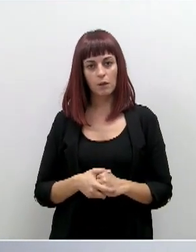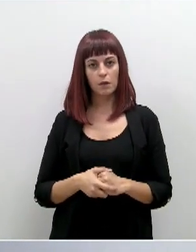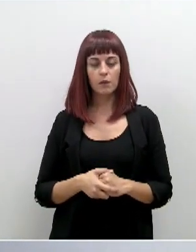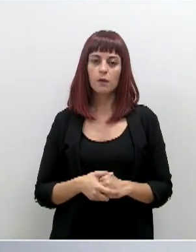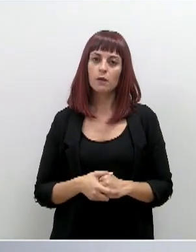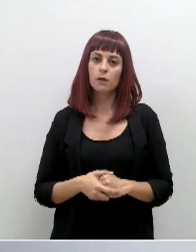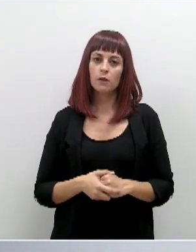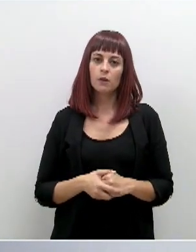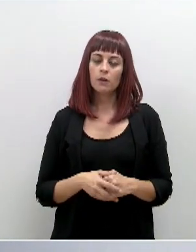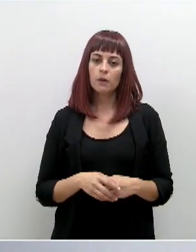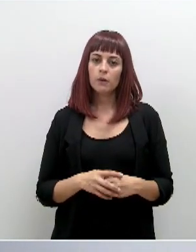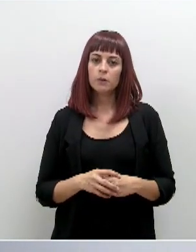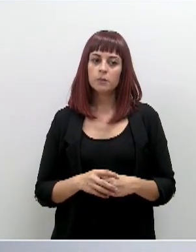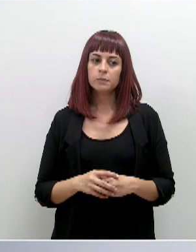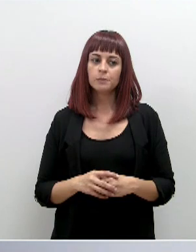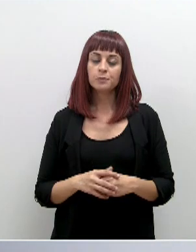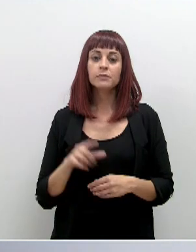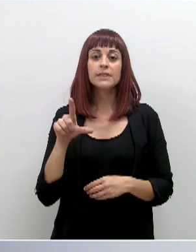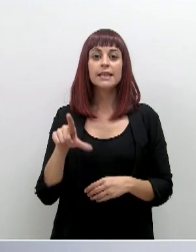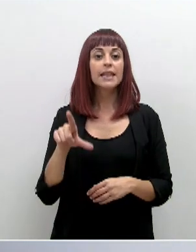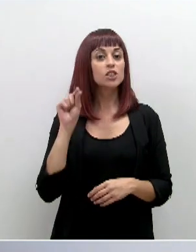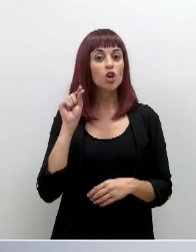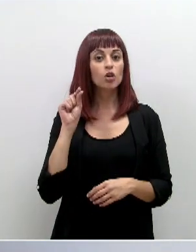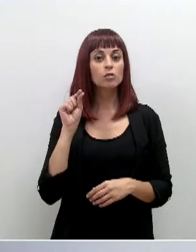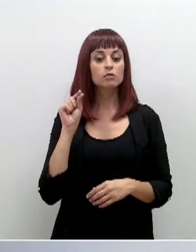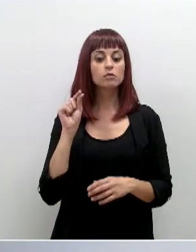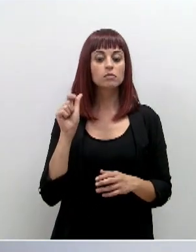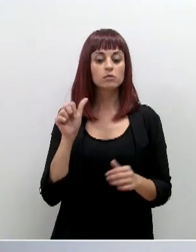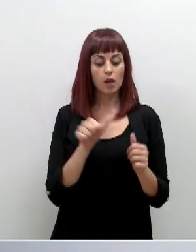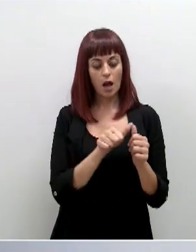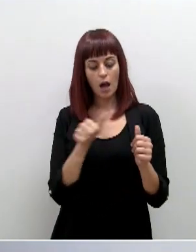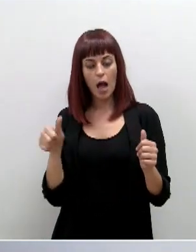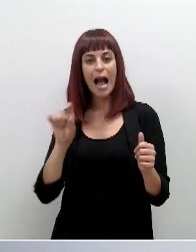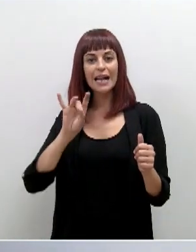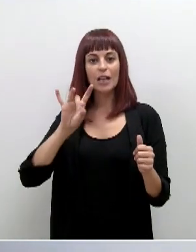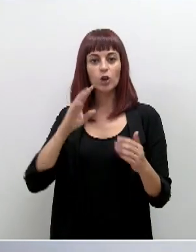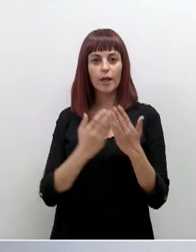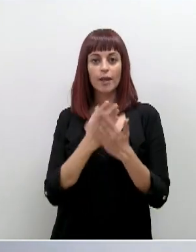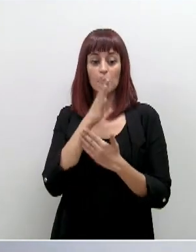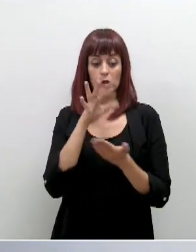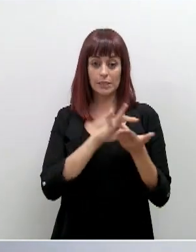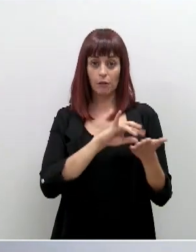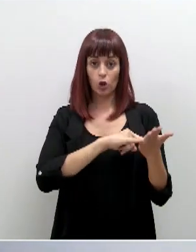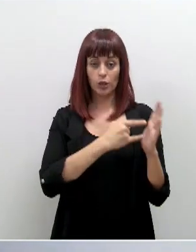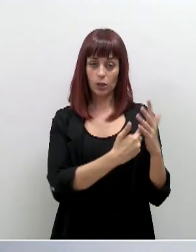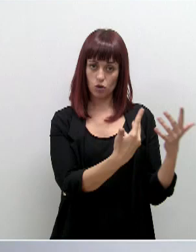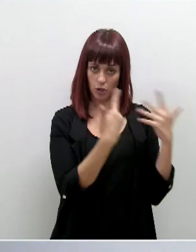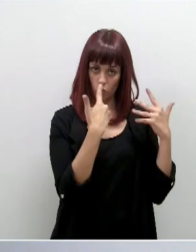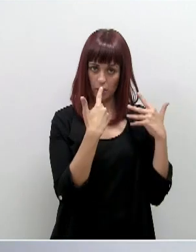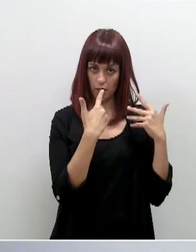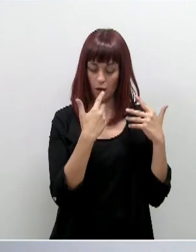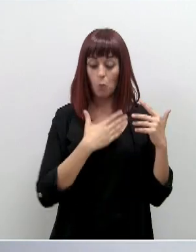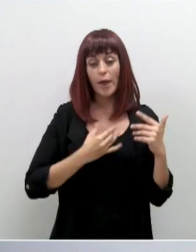Se toma esta decisión para 14 días, porque es lo que recomiendan los servicios técnicos, y 14 días